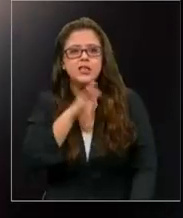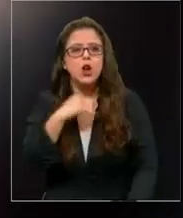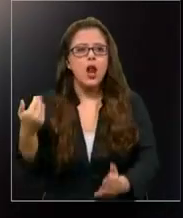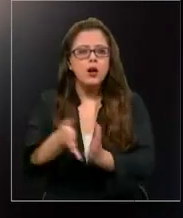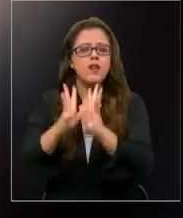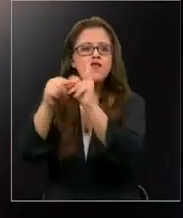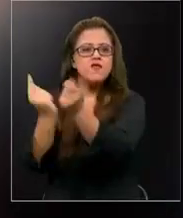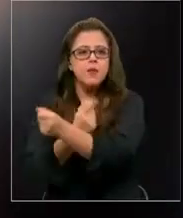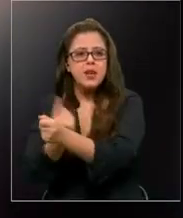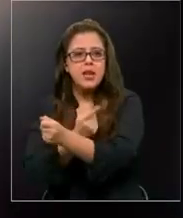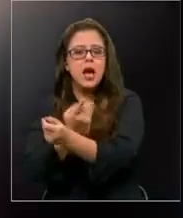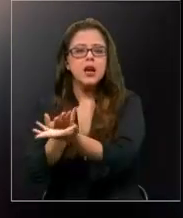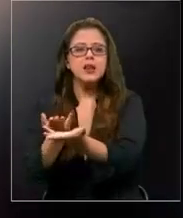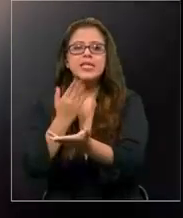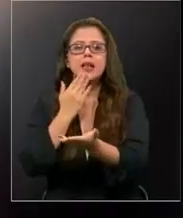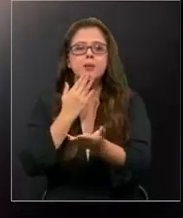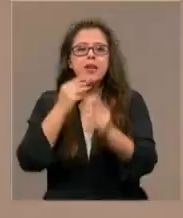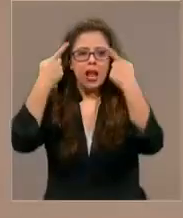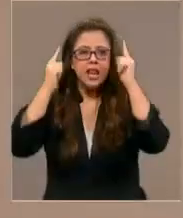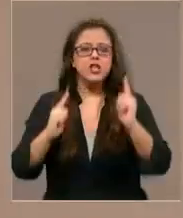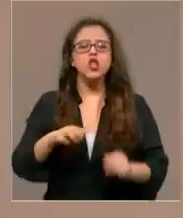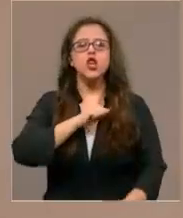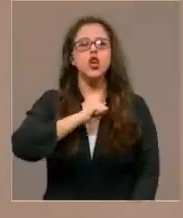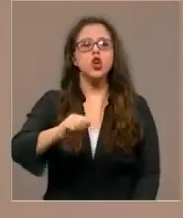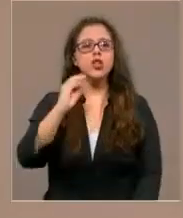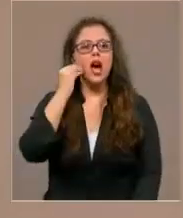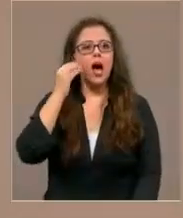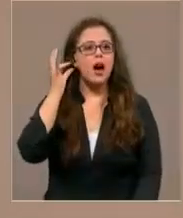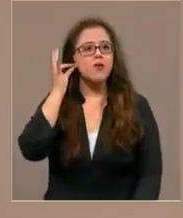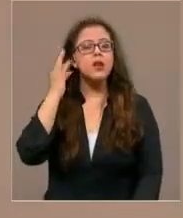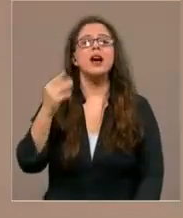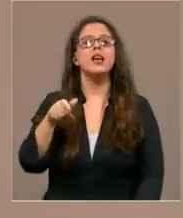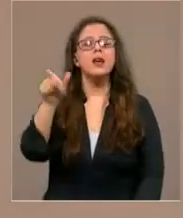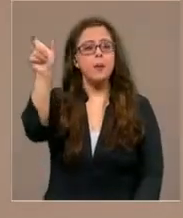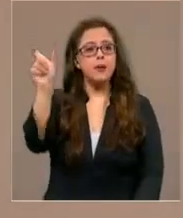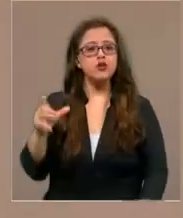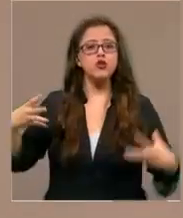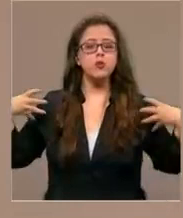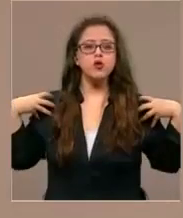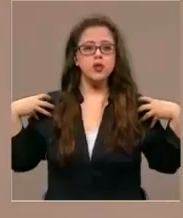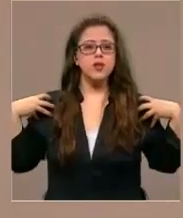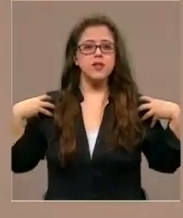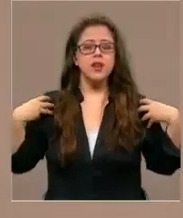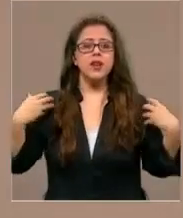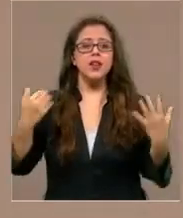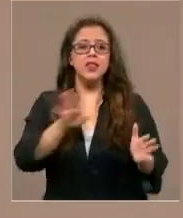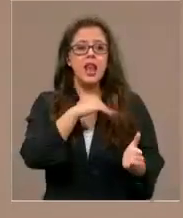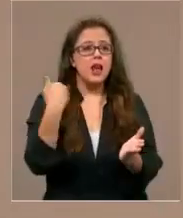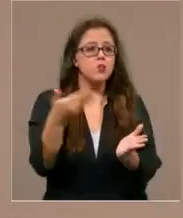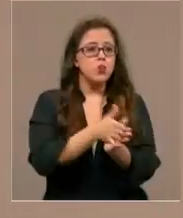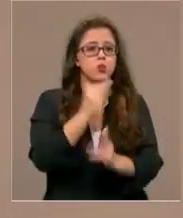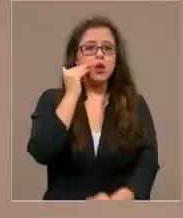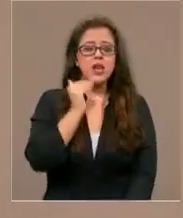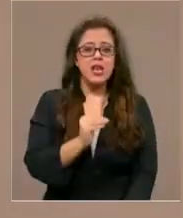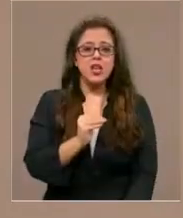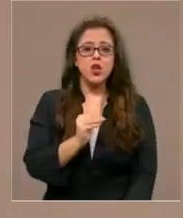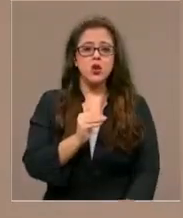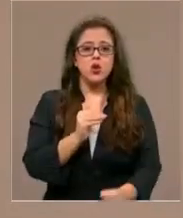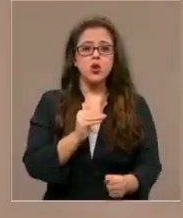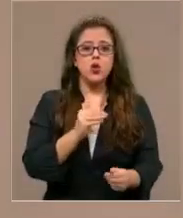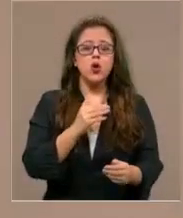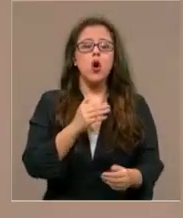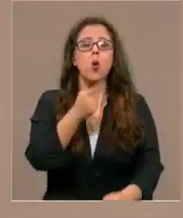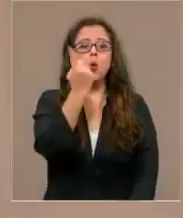del menor y lesiones graves contra la abuela. Estos indicados como autor del homicidio del menor infante ocurrido